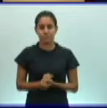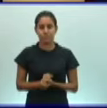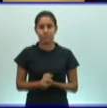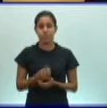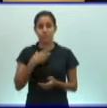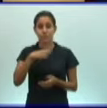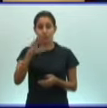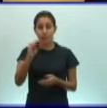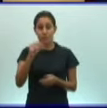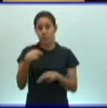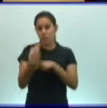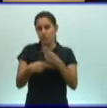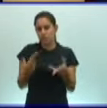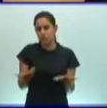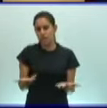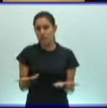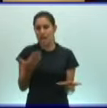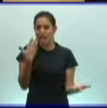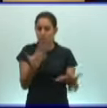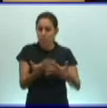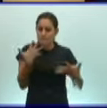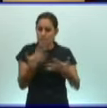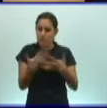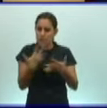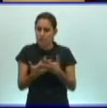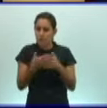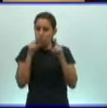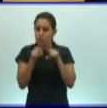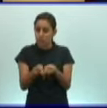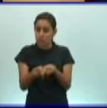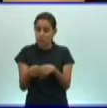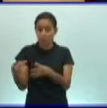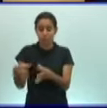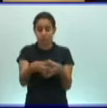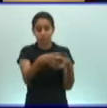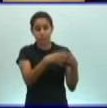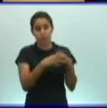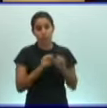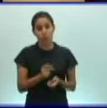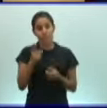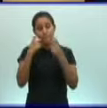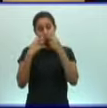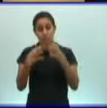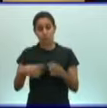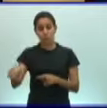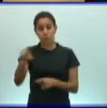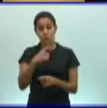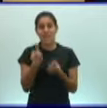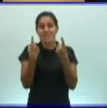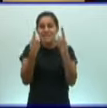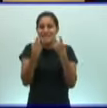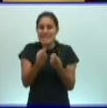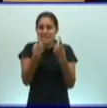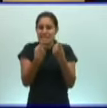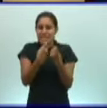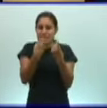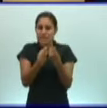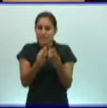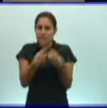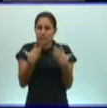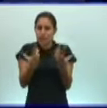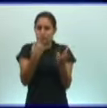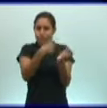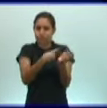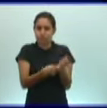realizando la comparación de estos grupos. Pero es importante que tengan en cuenta que para esta comparación es necesario los criterios comparativos.